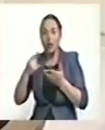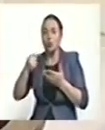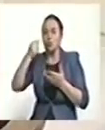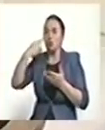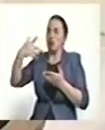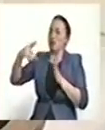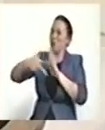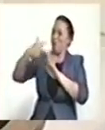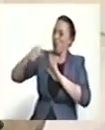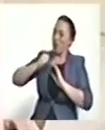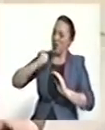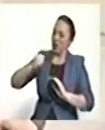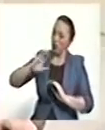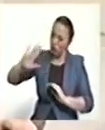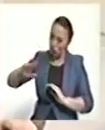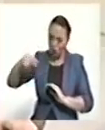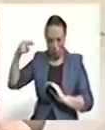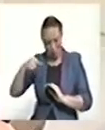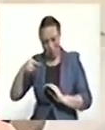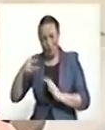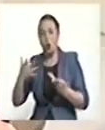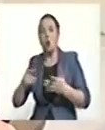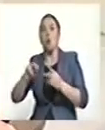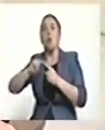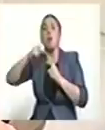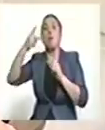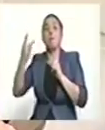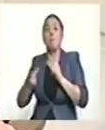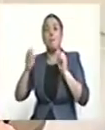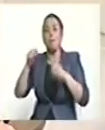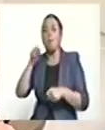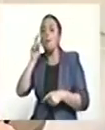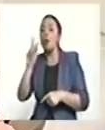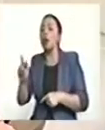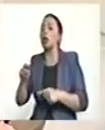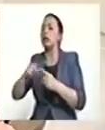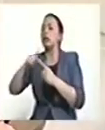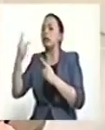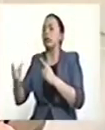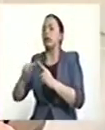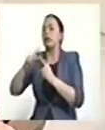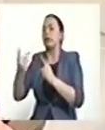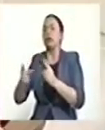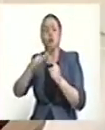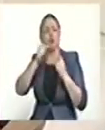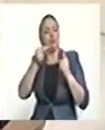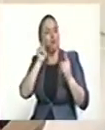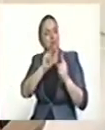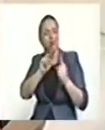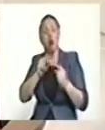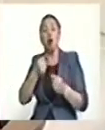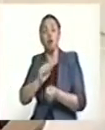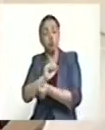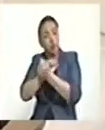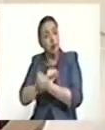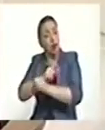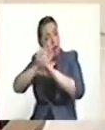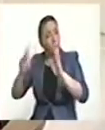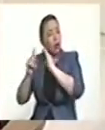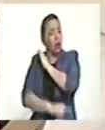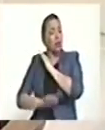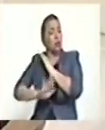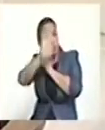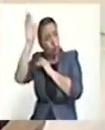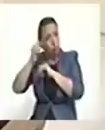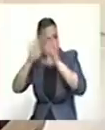derecho penal también de las víctimas que tienen derecho a ver a sus victimarios recibir sanciones ejemplares por los crímenes que